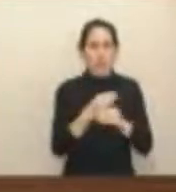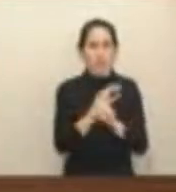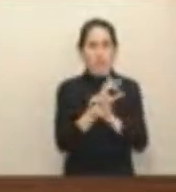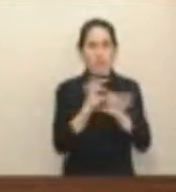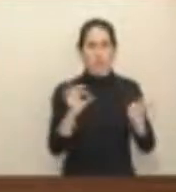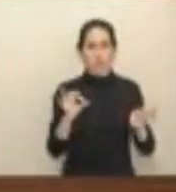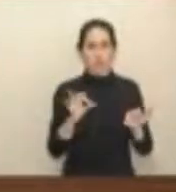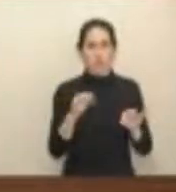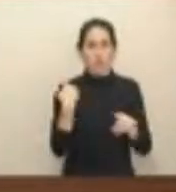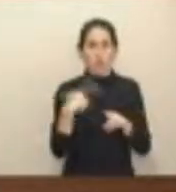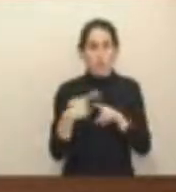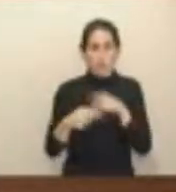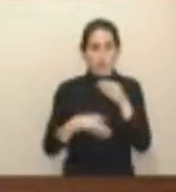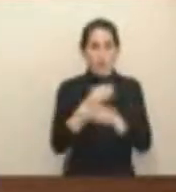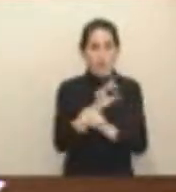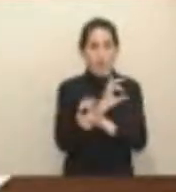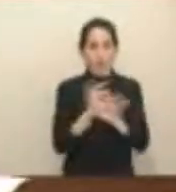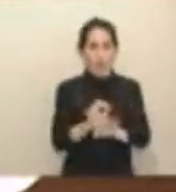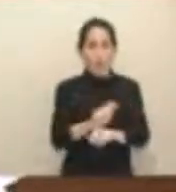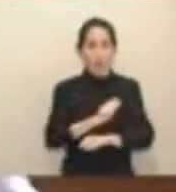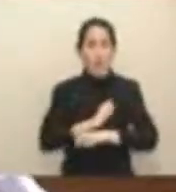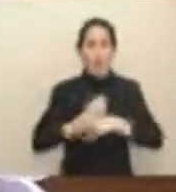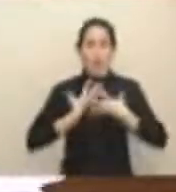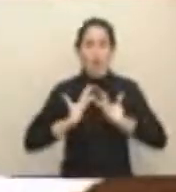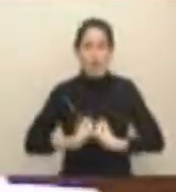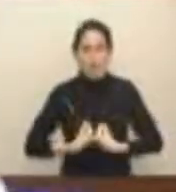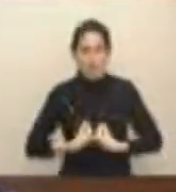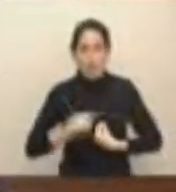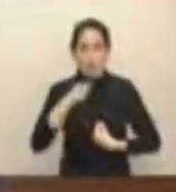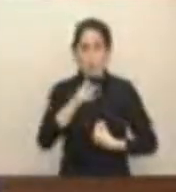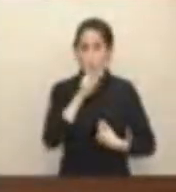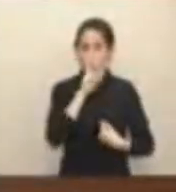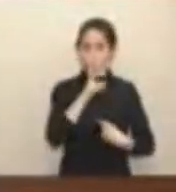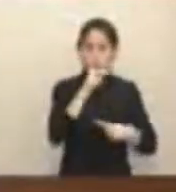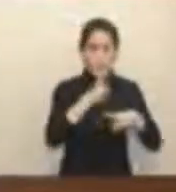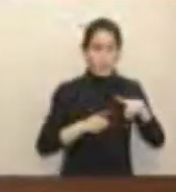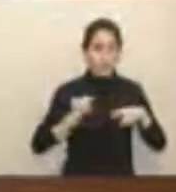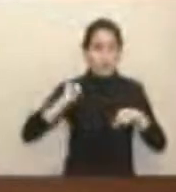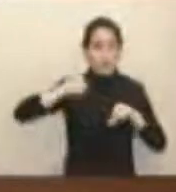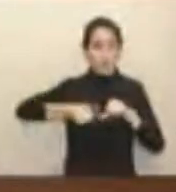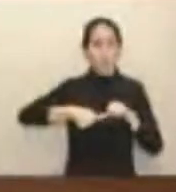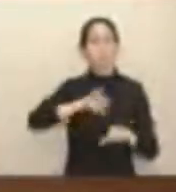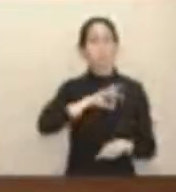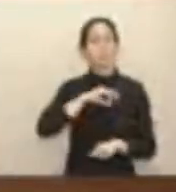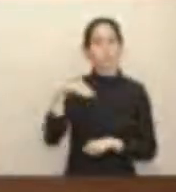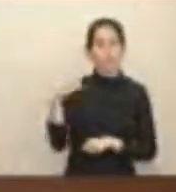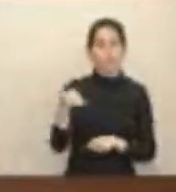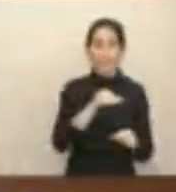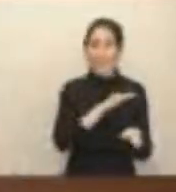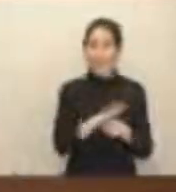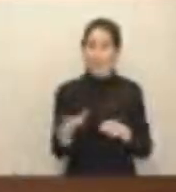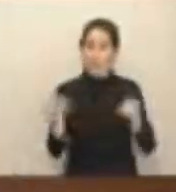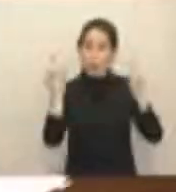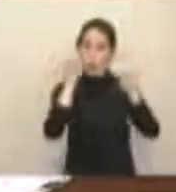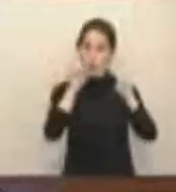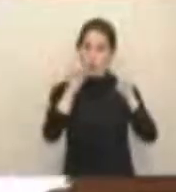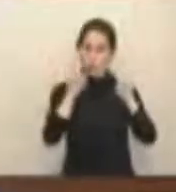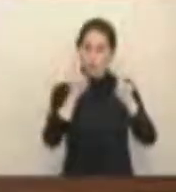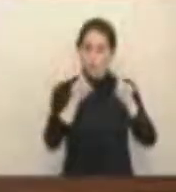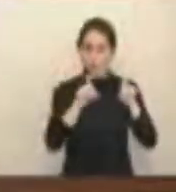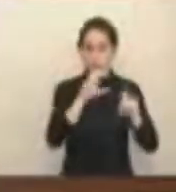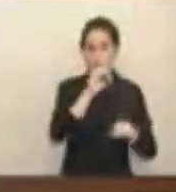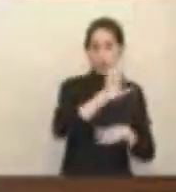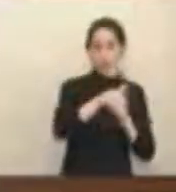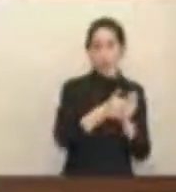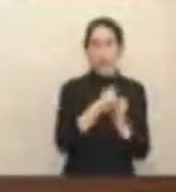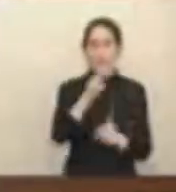desolación de lo no hecho. Y ustedes en dos años y medio, señor presidente, en este ámbito educativo, es decir, de 0